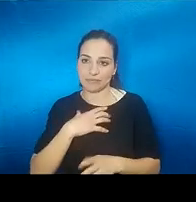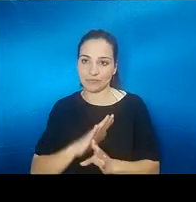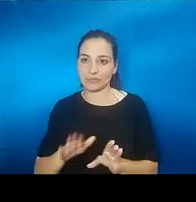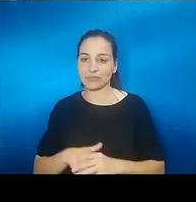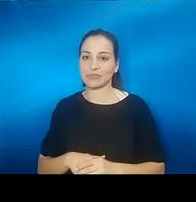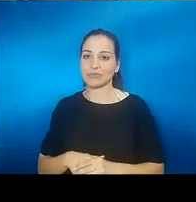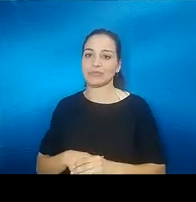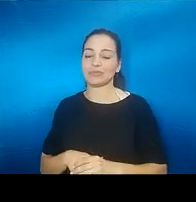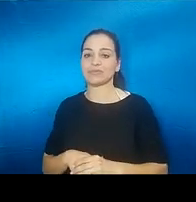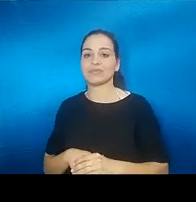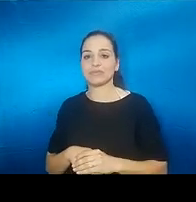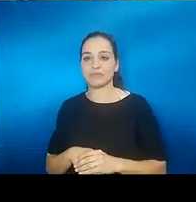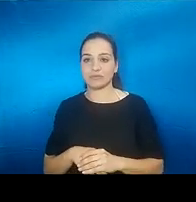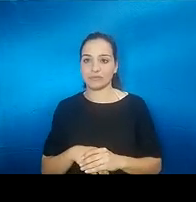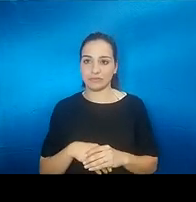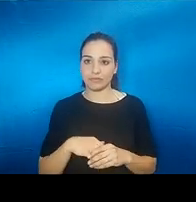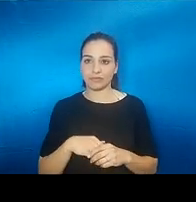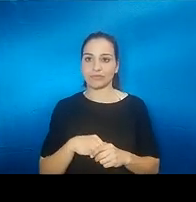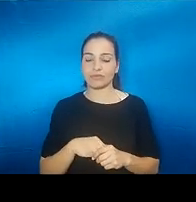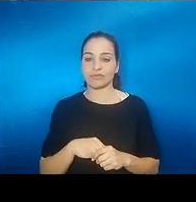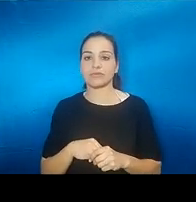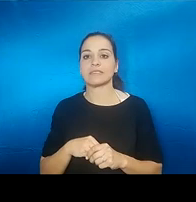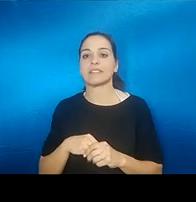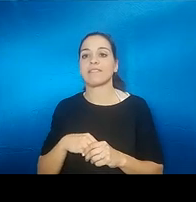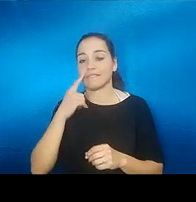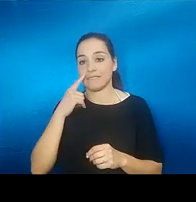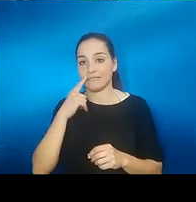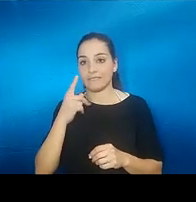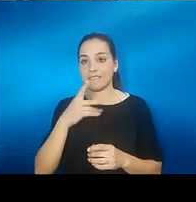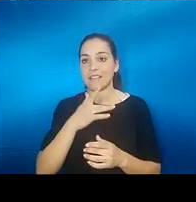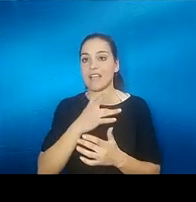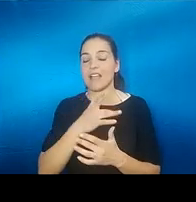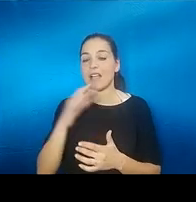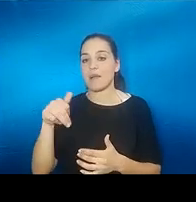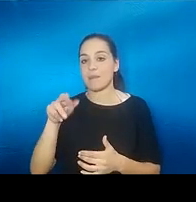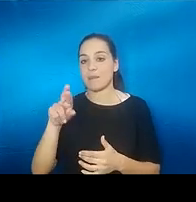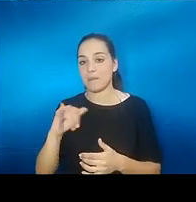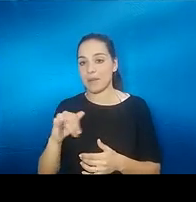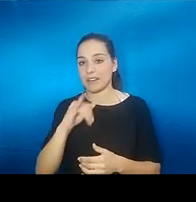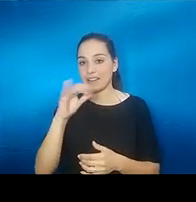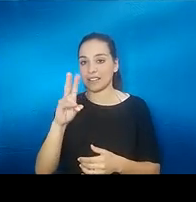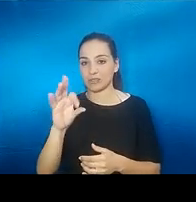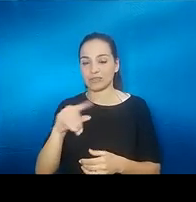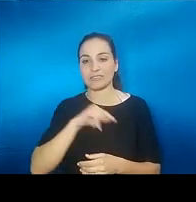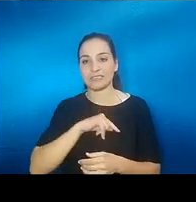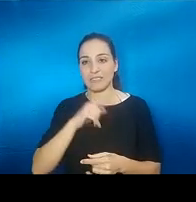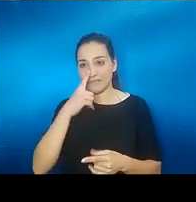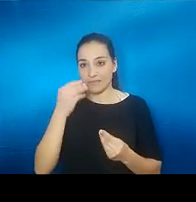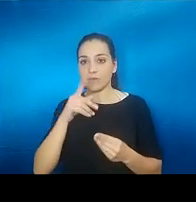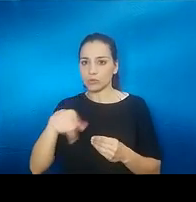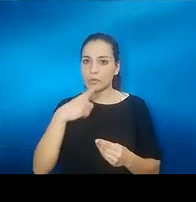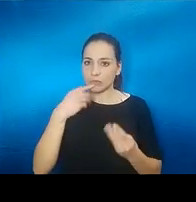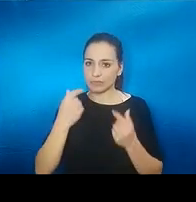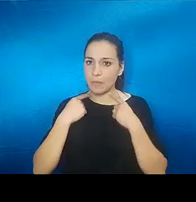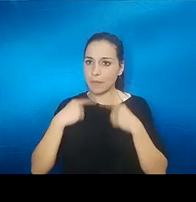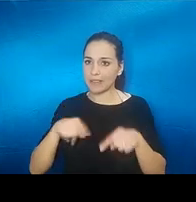y perdiste la verdad no le he preguntado a María Jesús el no sentís que habéis perdido el gusto o sí a